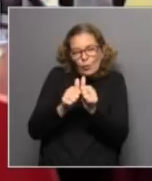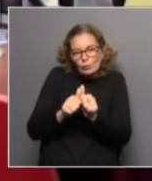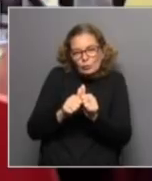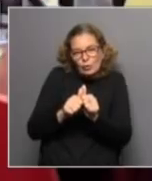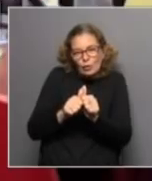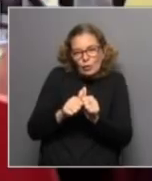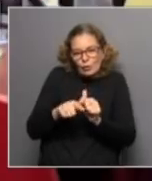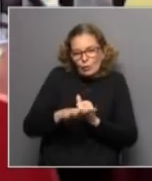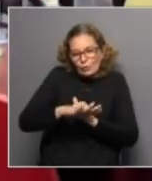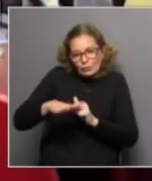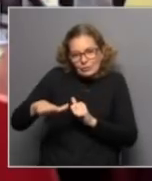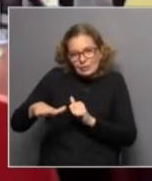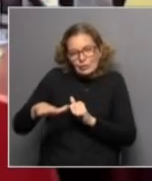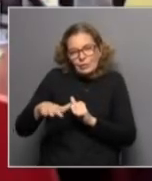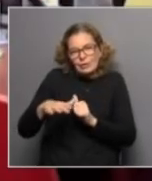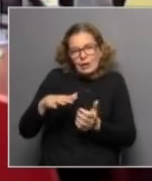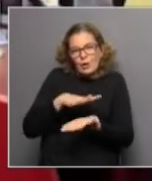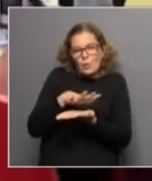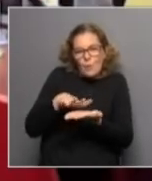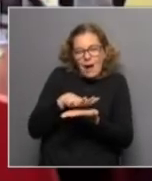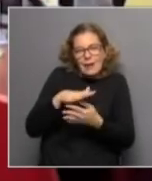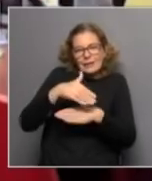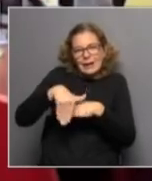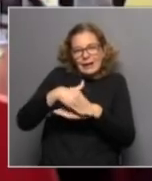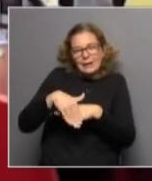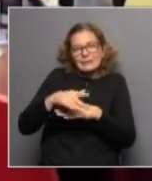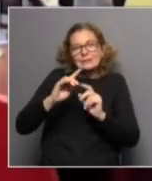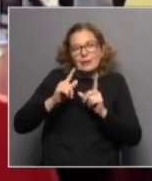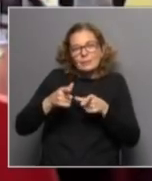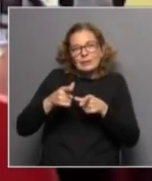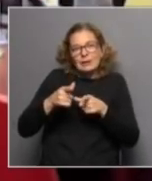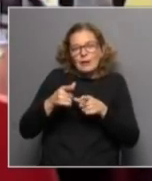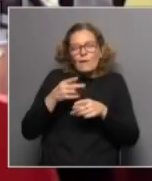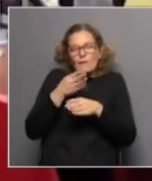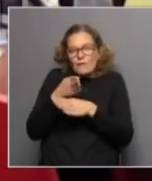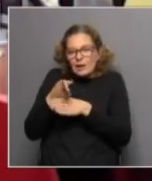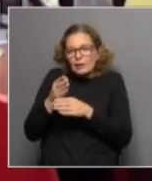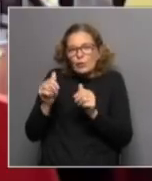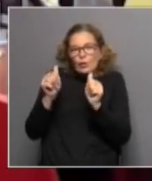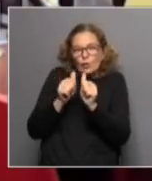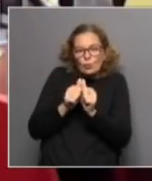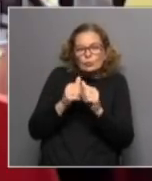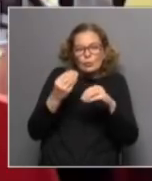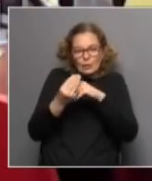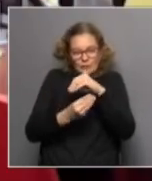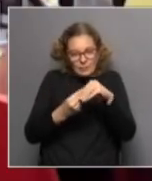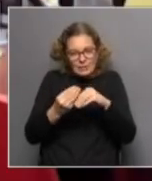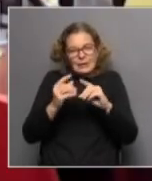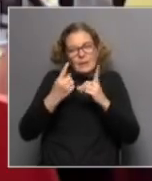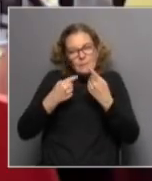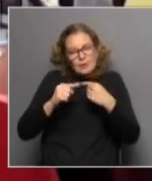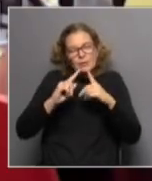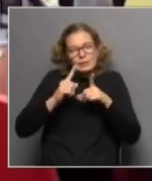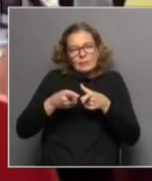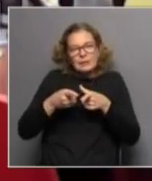chiquilines y las chiquilinas en el propio espacio de calle sino también desarrollar un abordaje en conjunto con la familia pero también